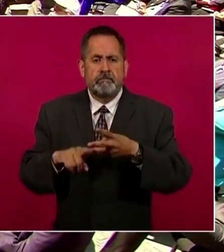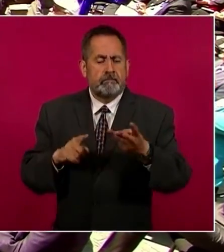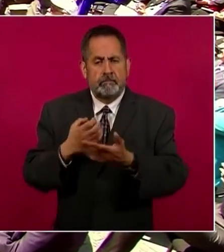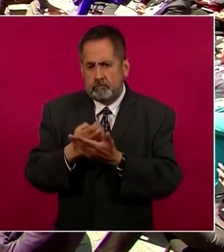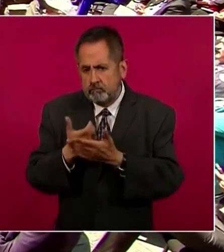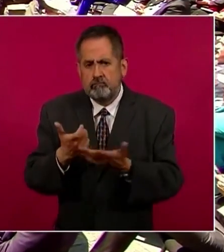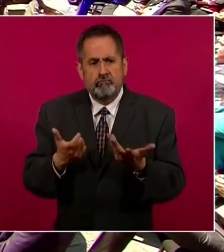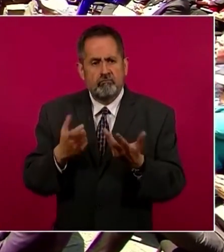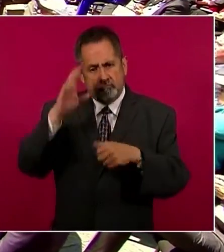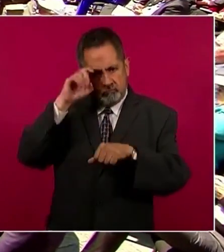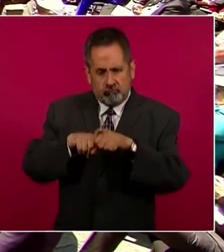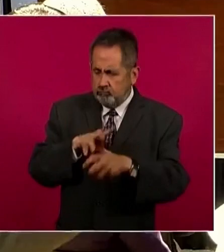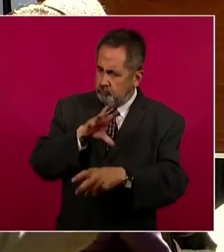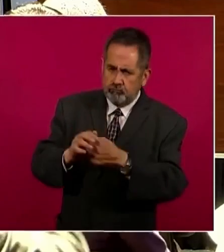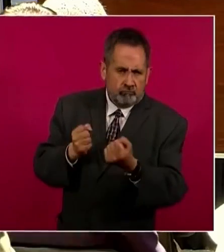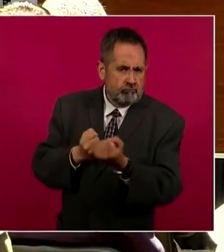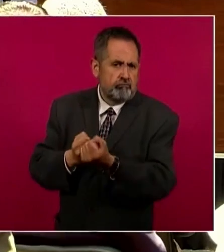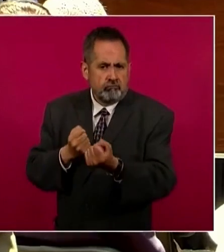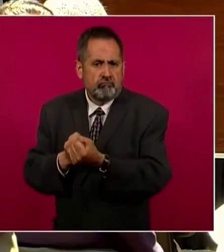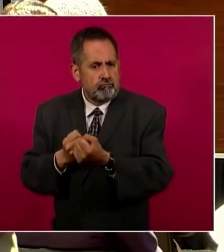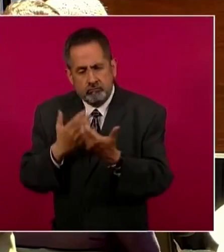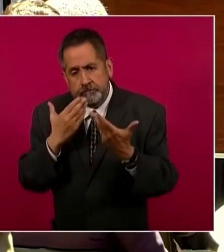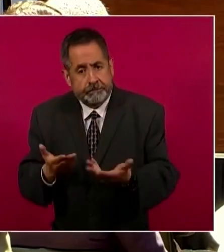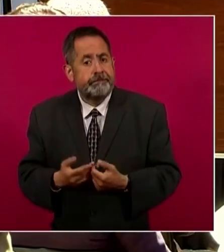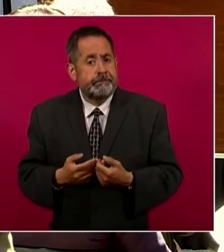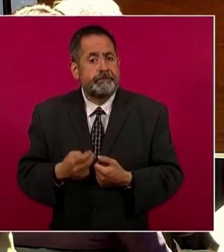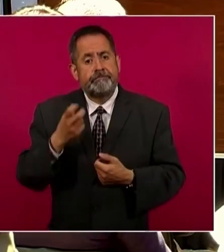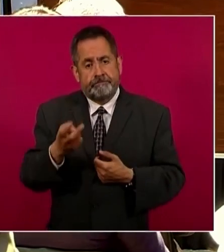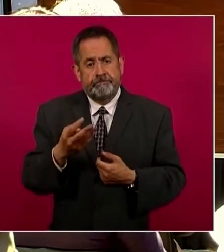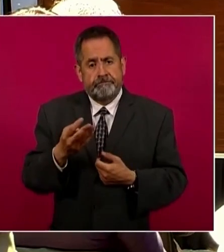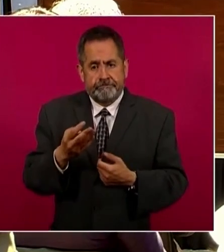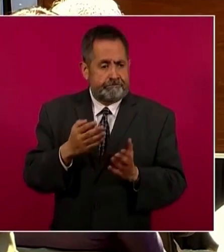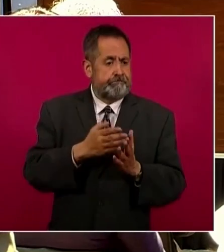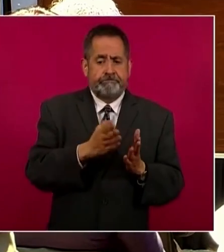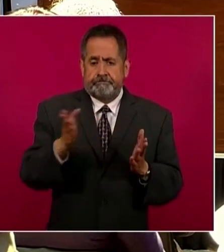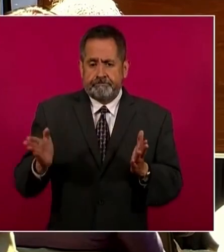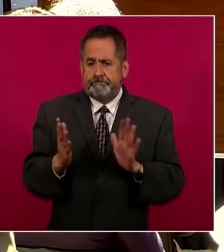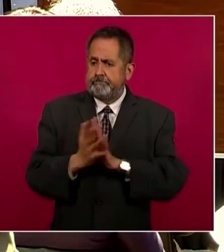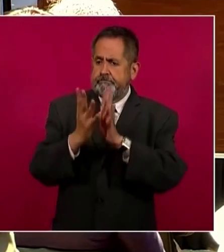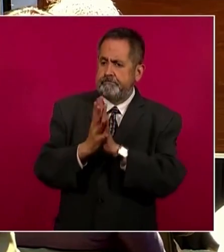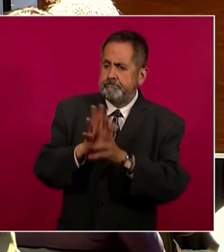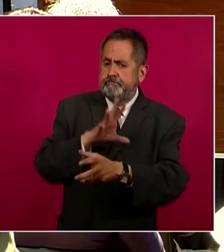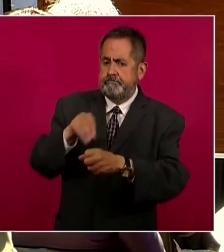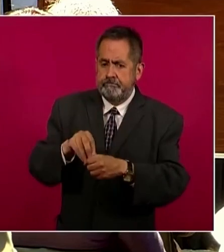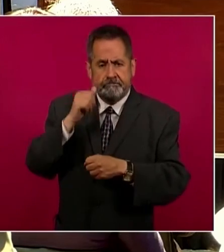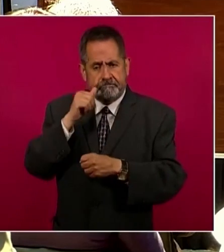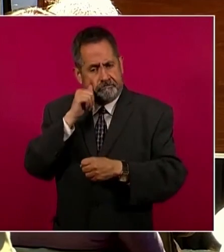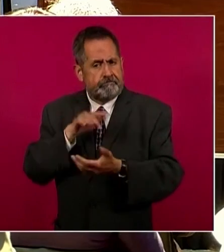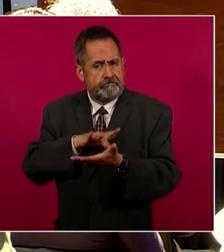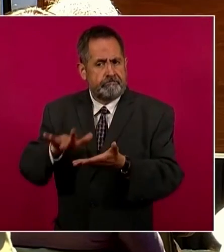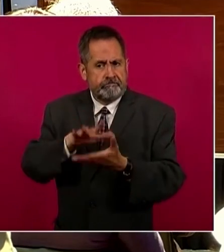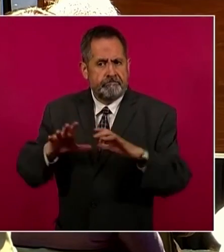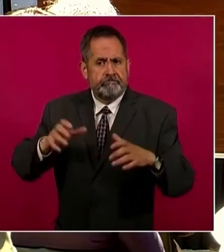económicas y culturales. Y en ese sentido, en esta manera de participar, hemos sido parte de este